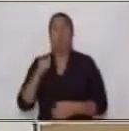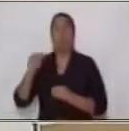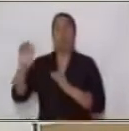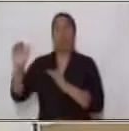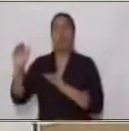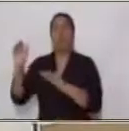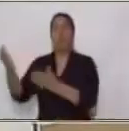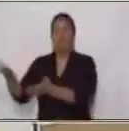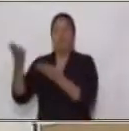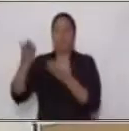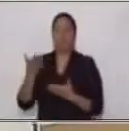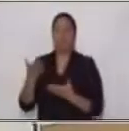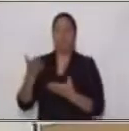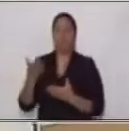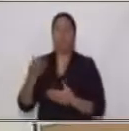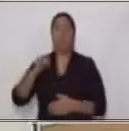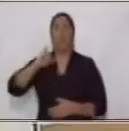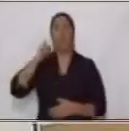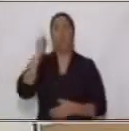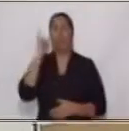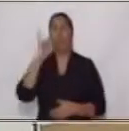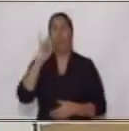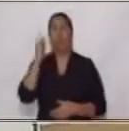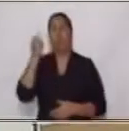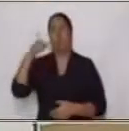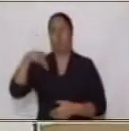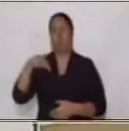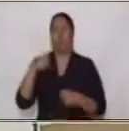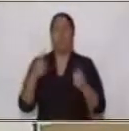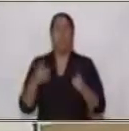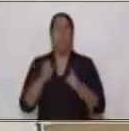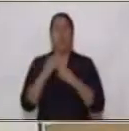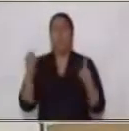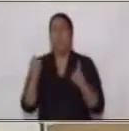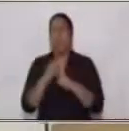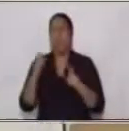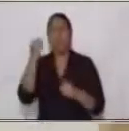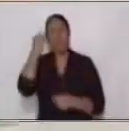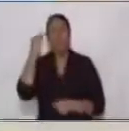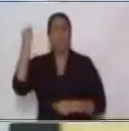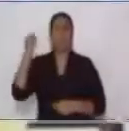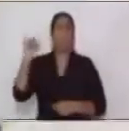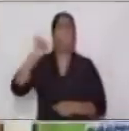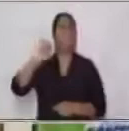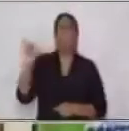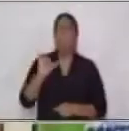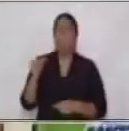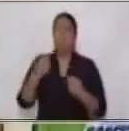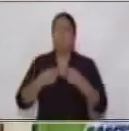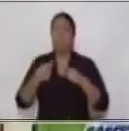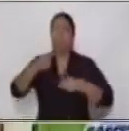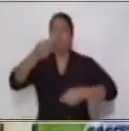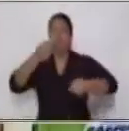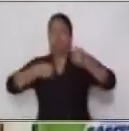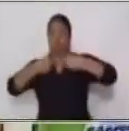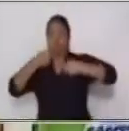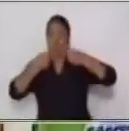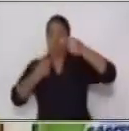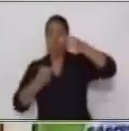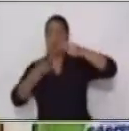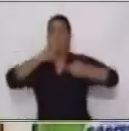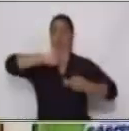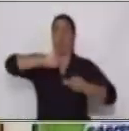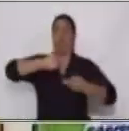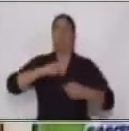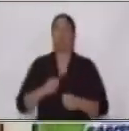las oraciones cambia. ¿Cómo está redactada cada una? Representa las voces verbales. Y